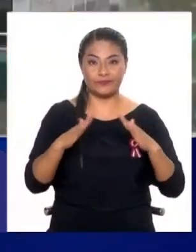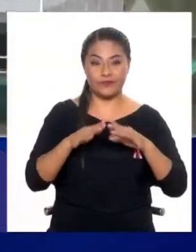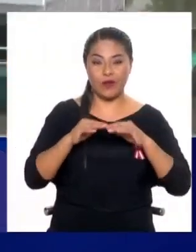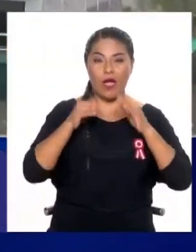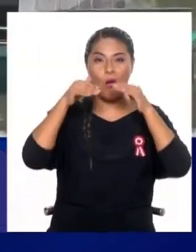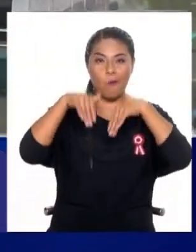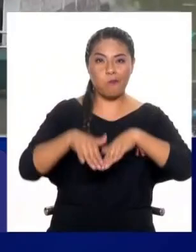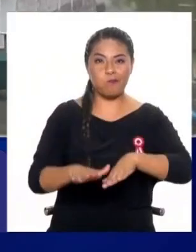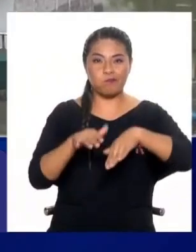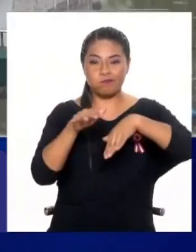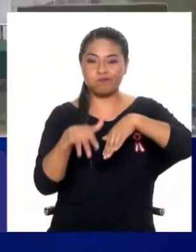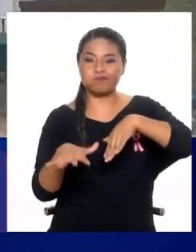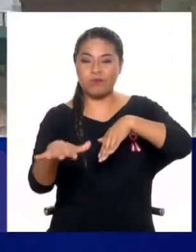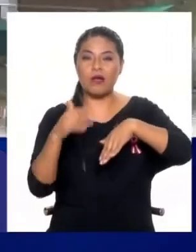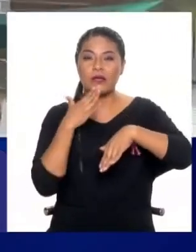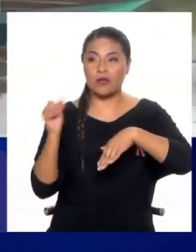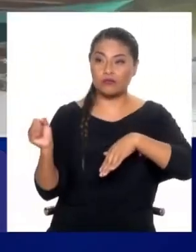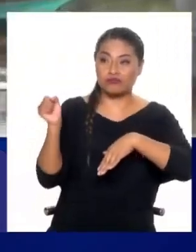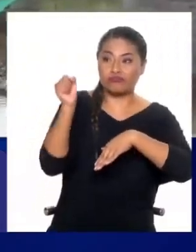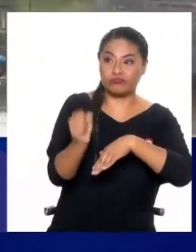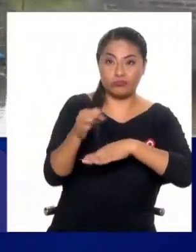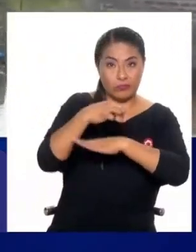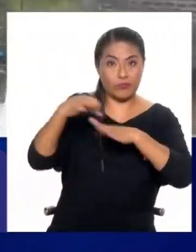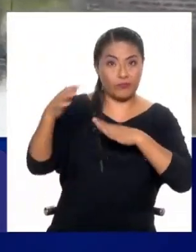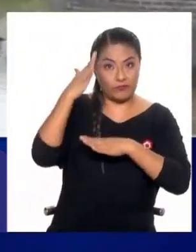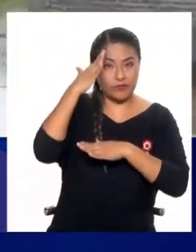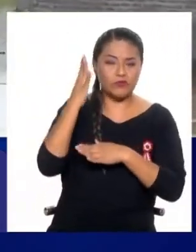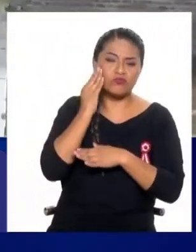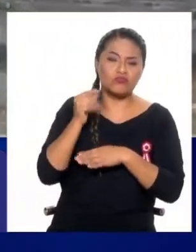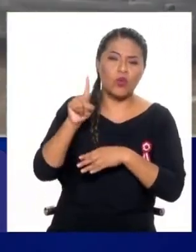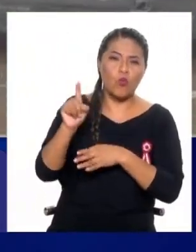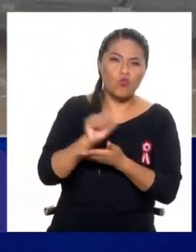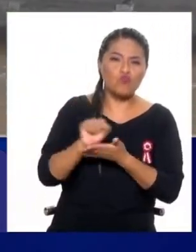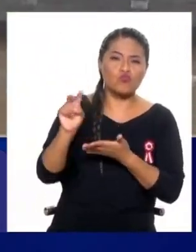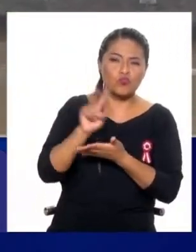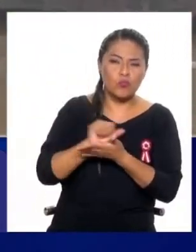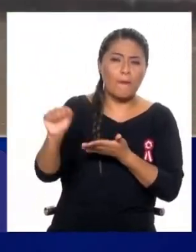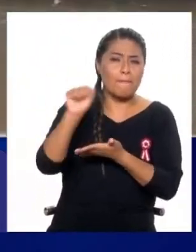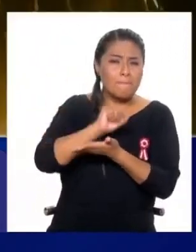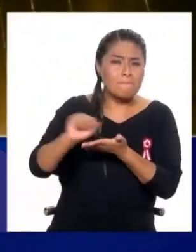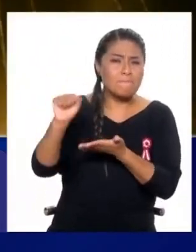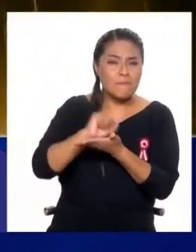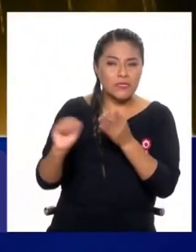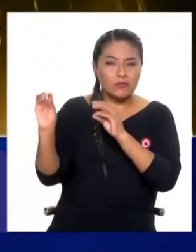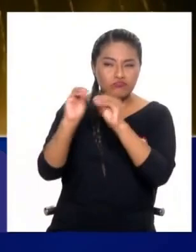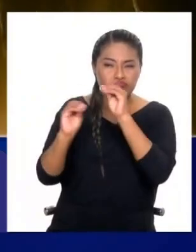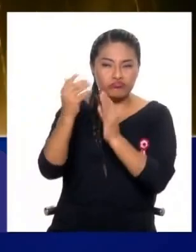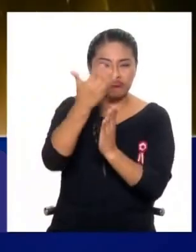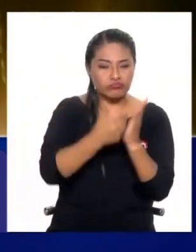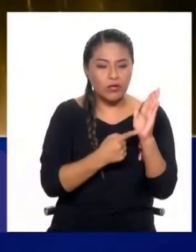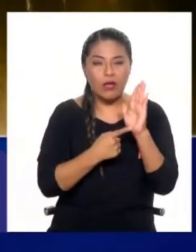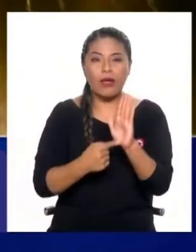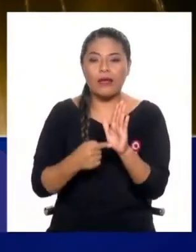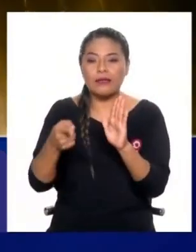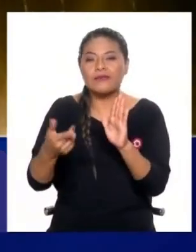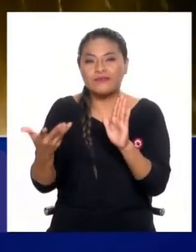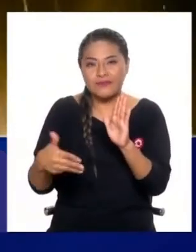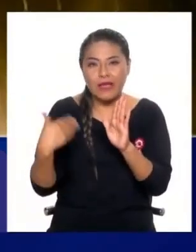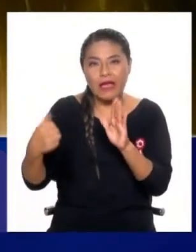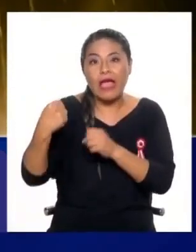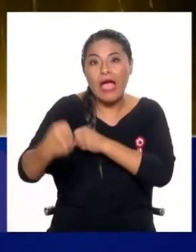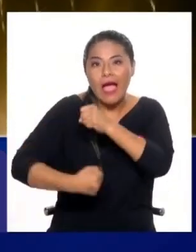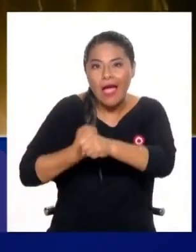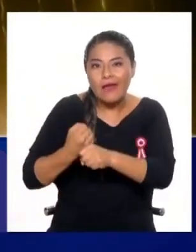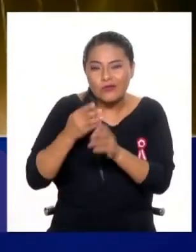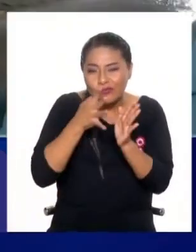obviamente es un trabajo de ingeniería que toma meses y posteriormente años en el proceso de construcción. Entonces lo que nos queda es justamente